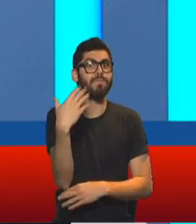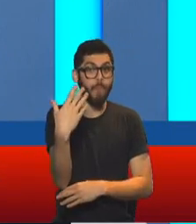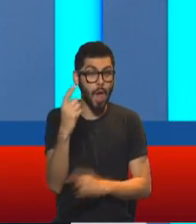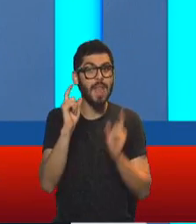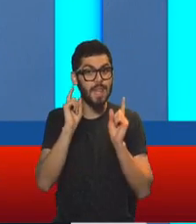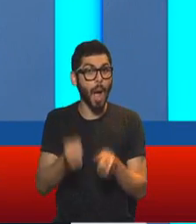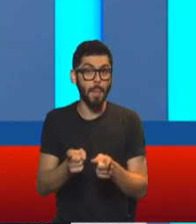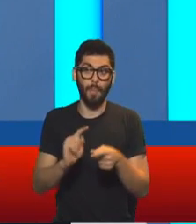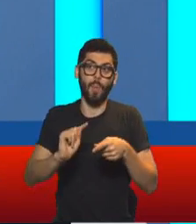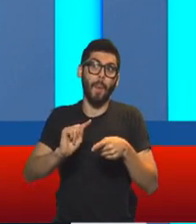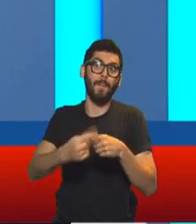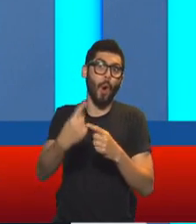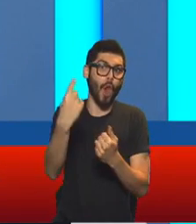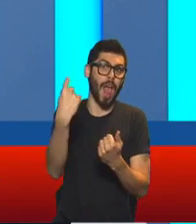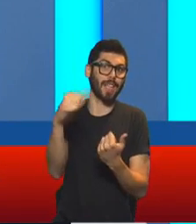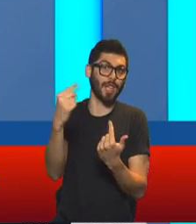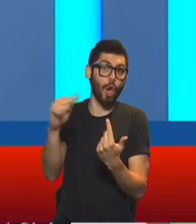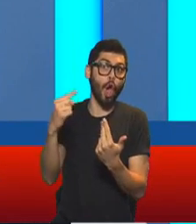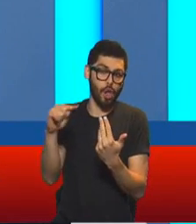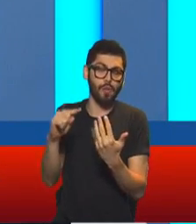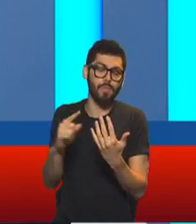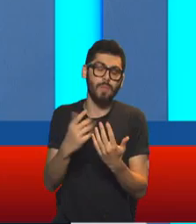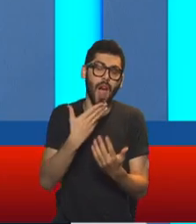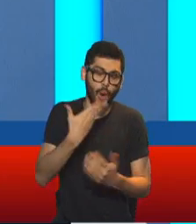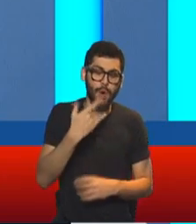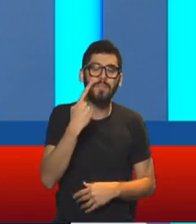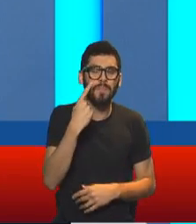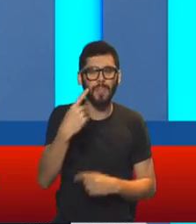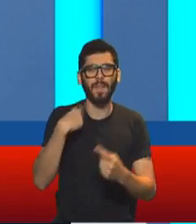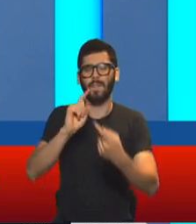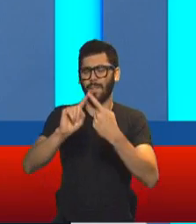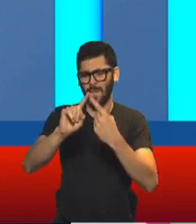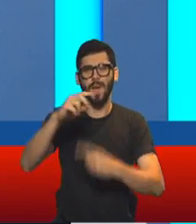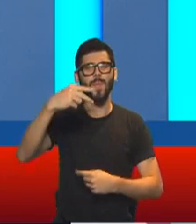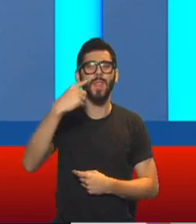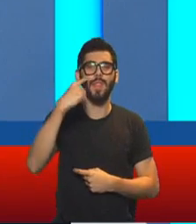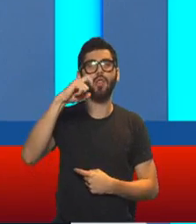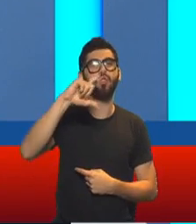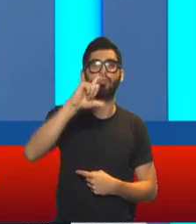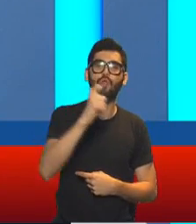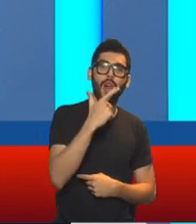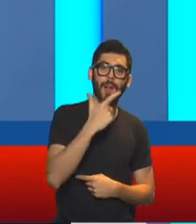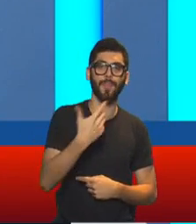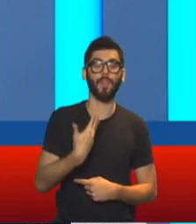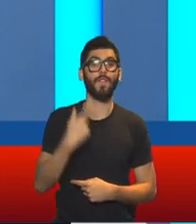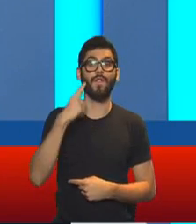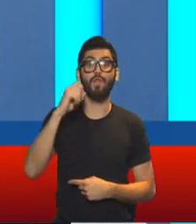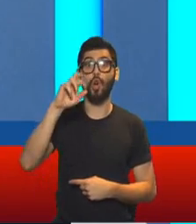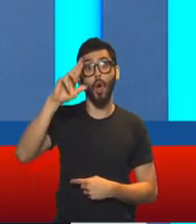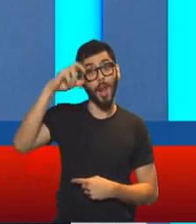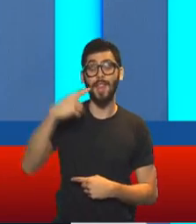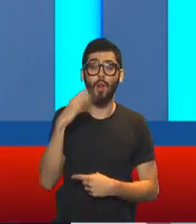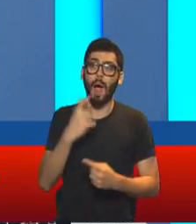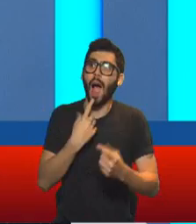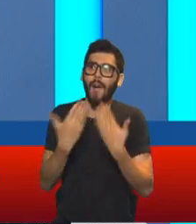del mundo político argentino en han hecho referencia. Vamos a tomar contacto con Nicolás Fiorentino para analizar políticamente esta situación, Nico,